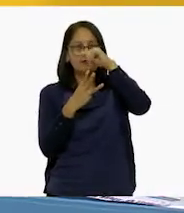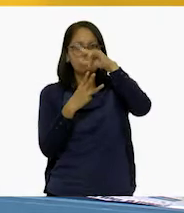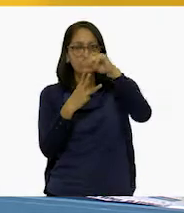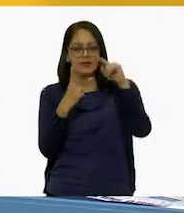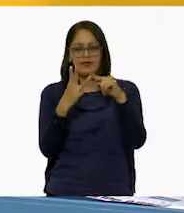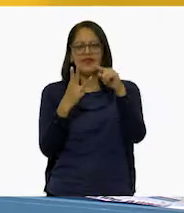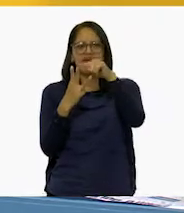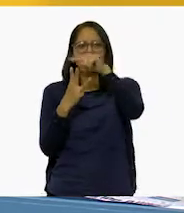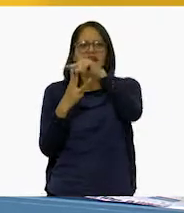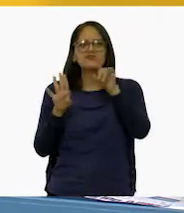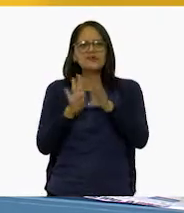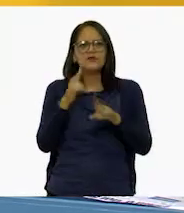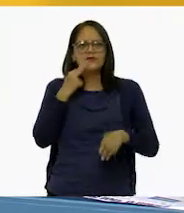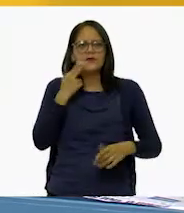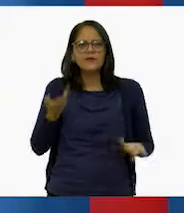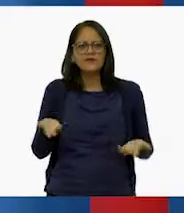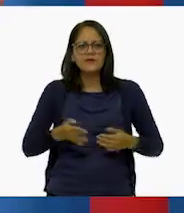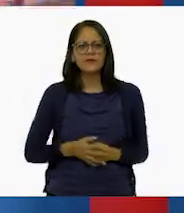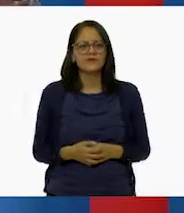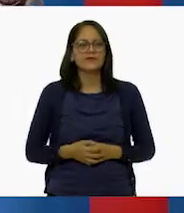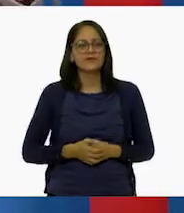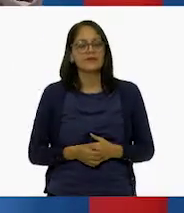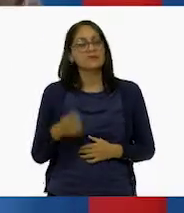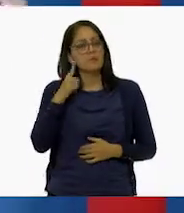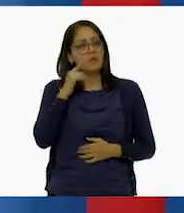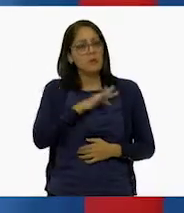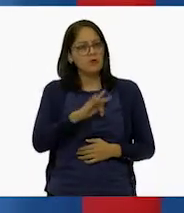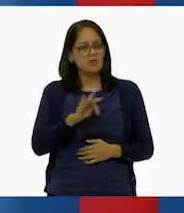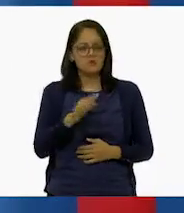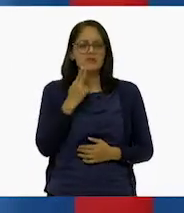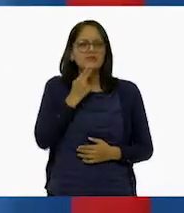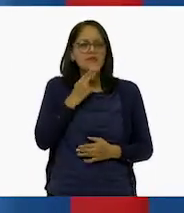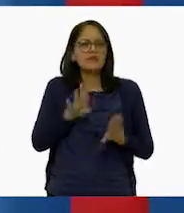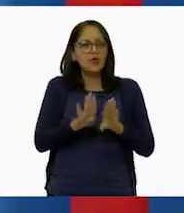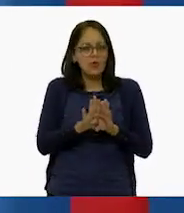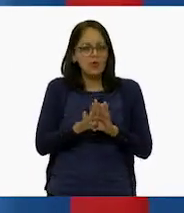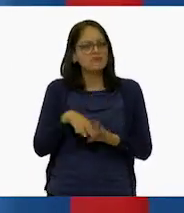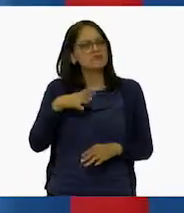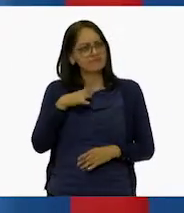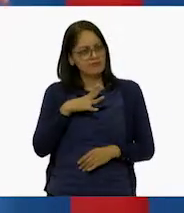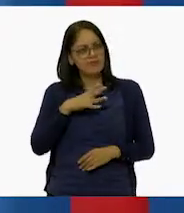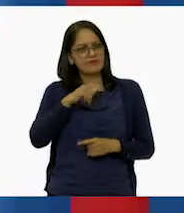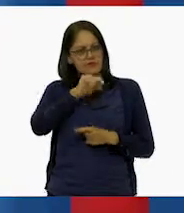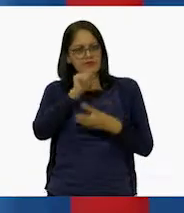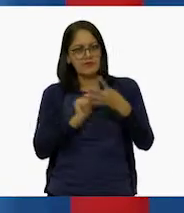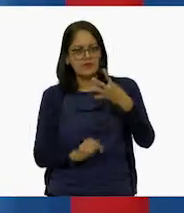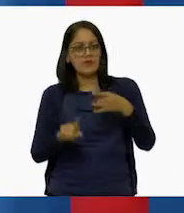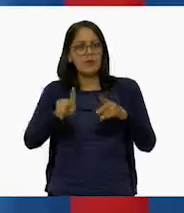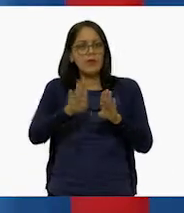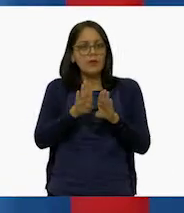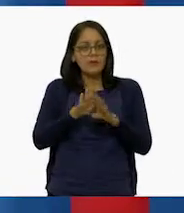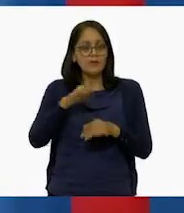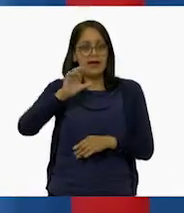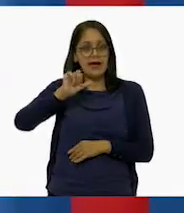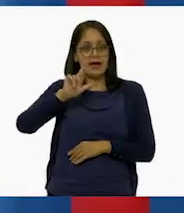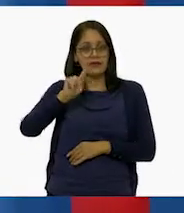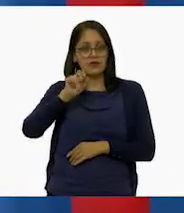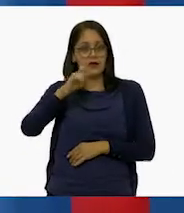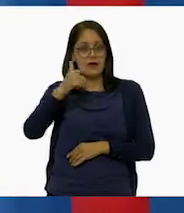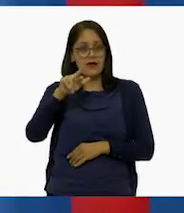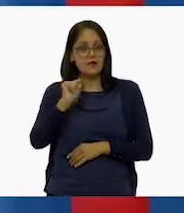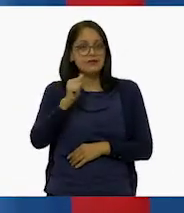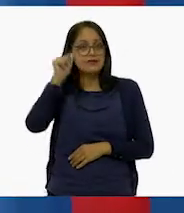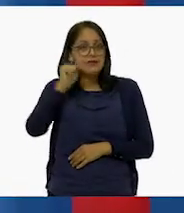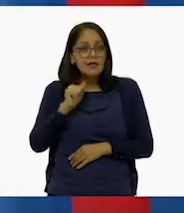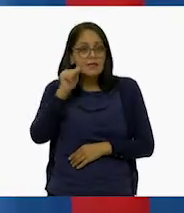referentes cómo se usan? Podemos aplicarlos en diferentes representaciones cartográficas, siempre que estén